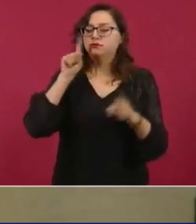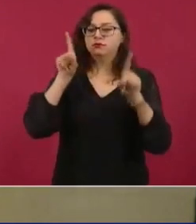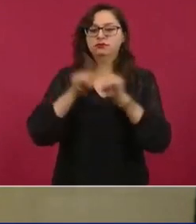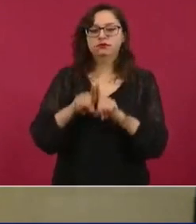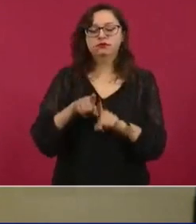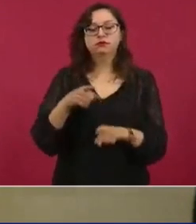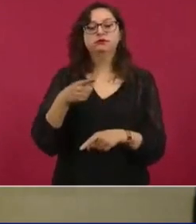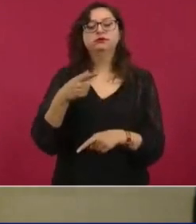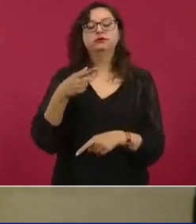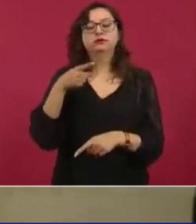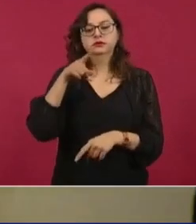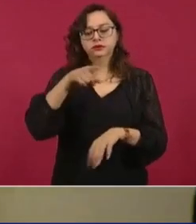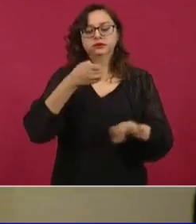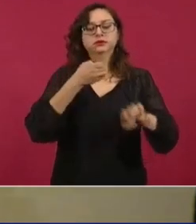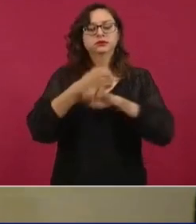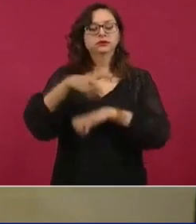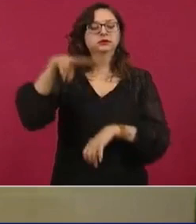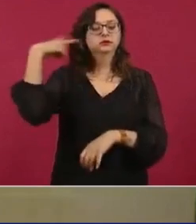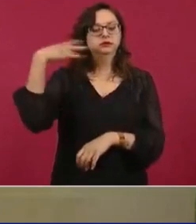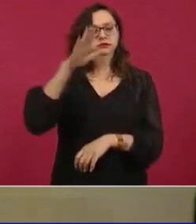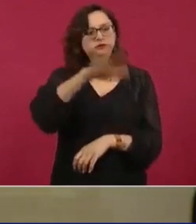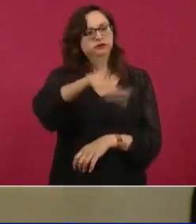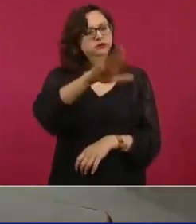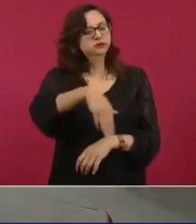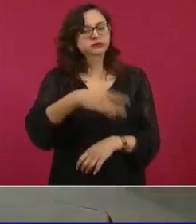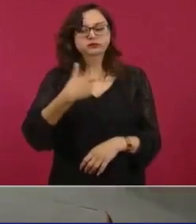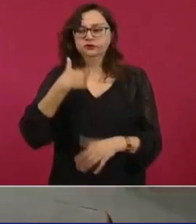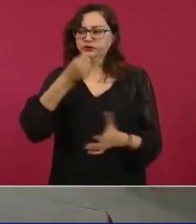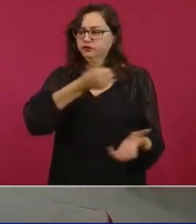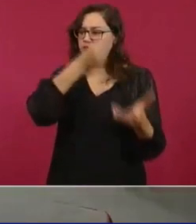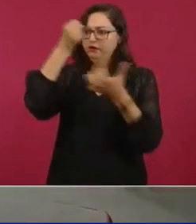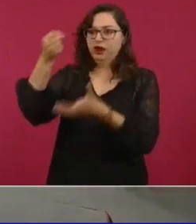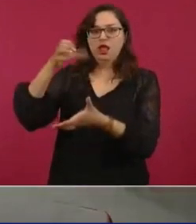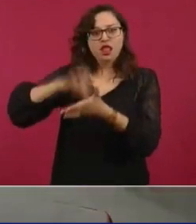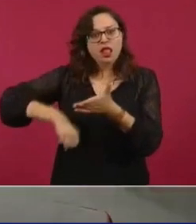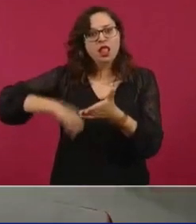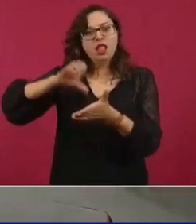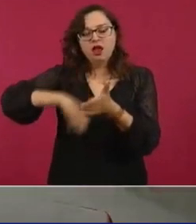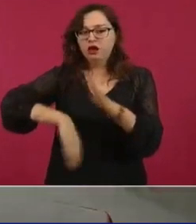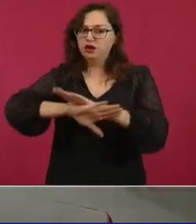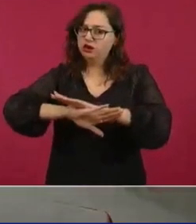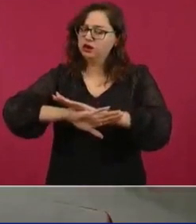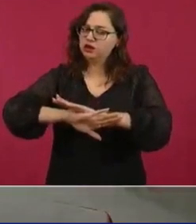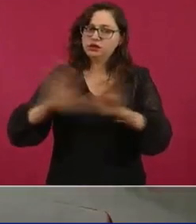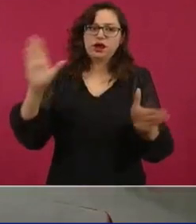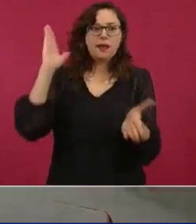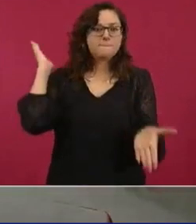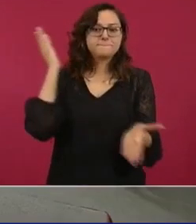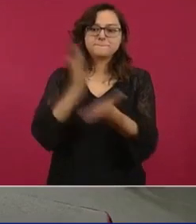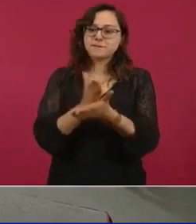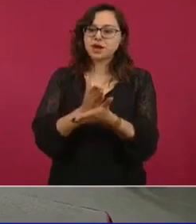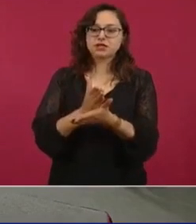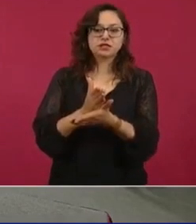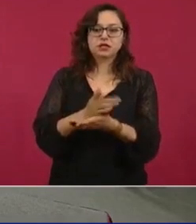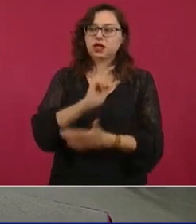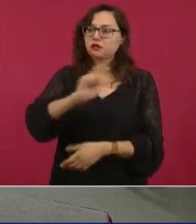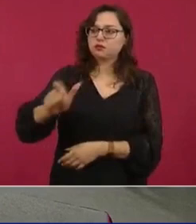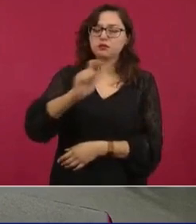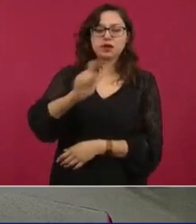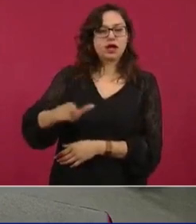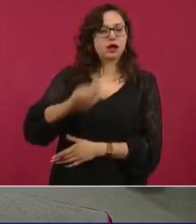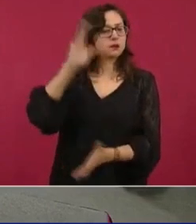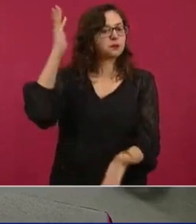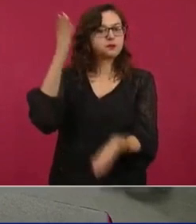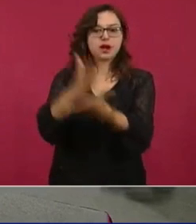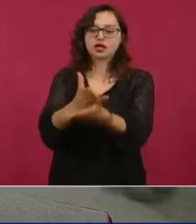Finanzas del Estado la cancelación del descuento de sus participaciones a favor de un fideicomiso,